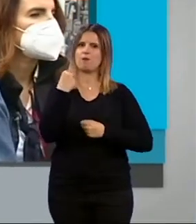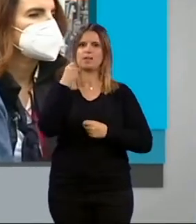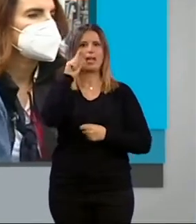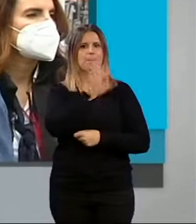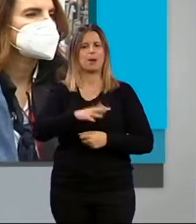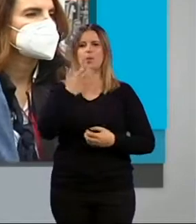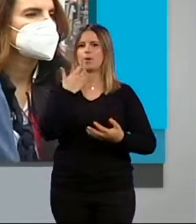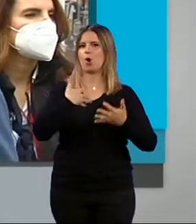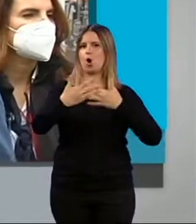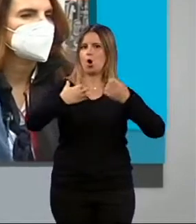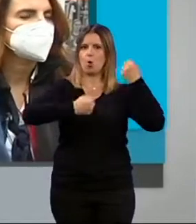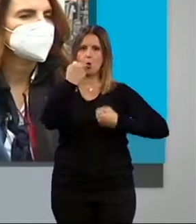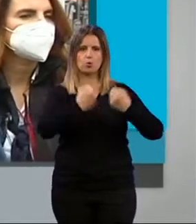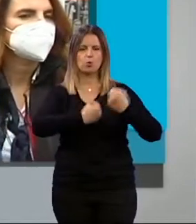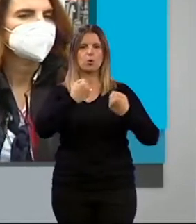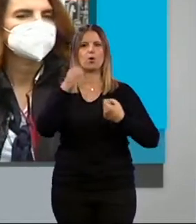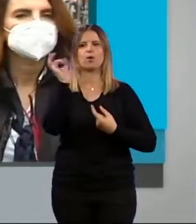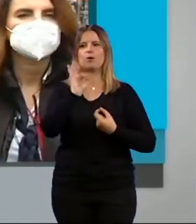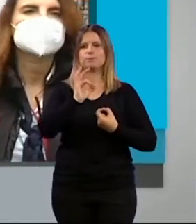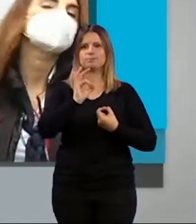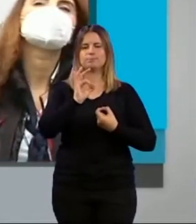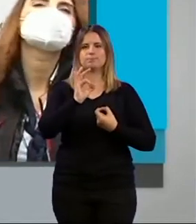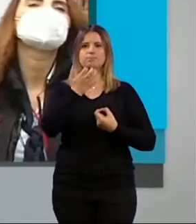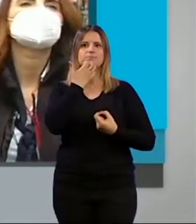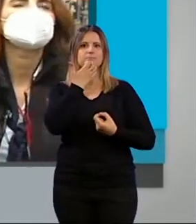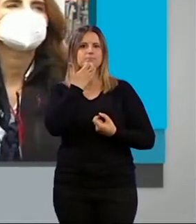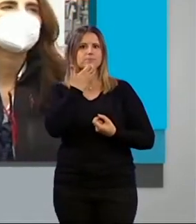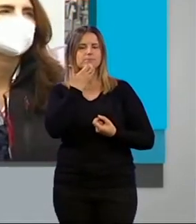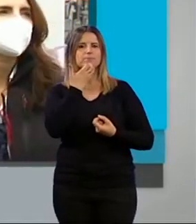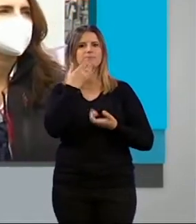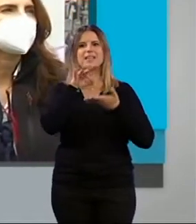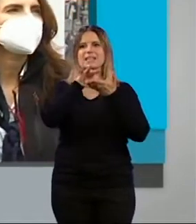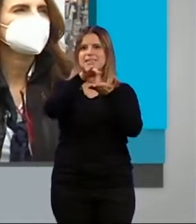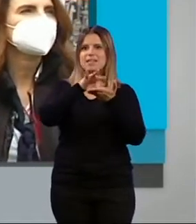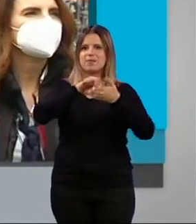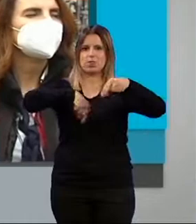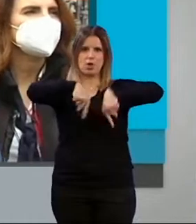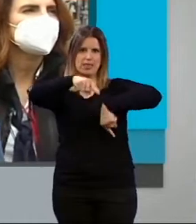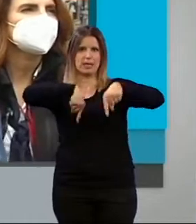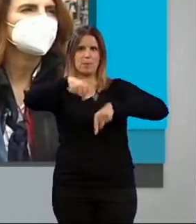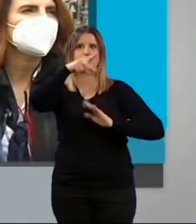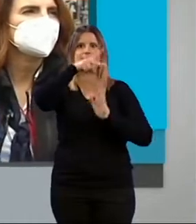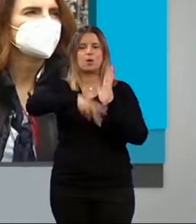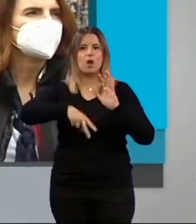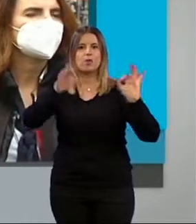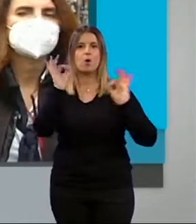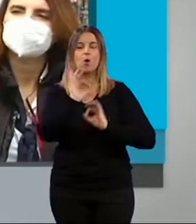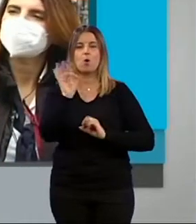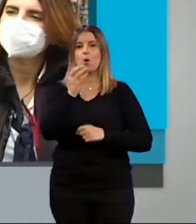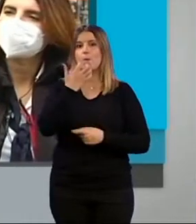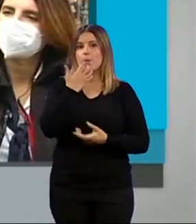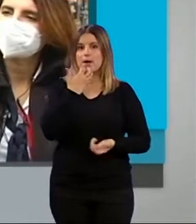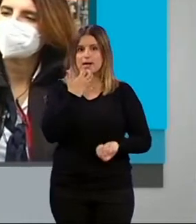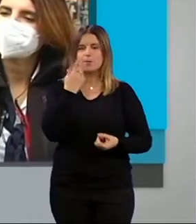conducción, como es por ejemplo la regulación de los servicios de transporte en este caso, o como es por ejemplo